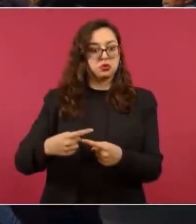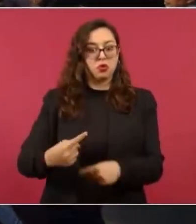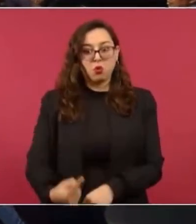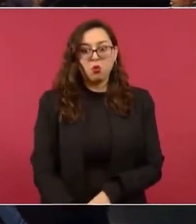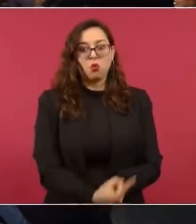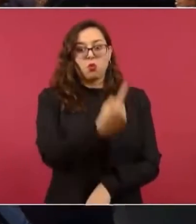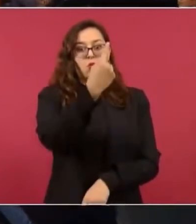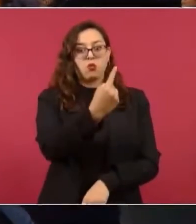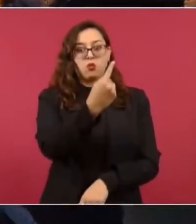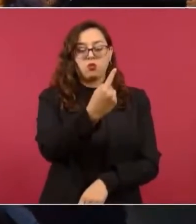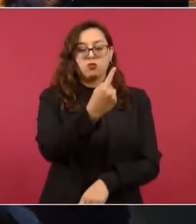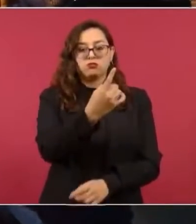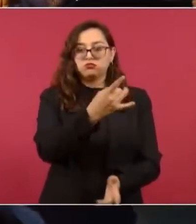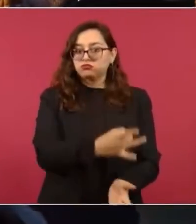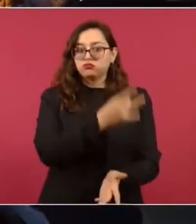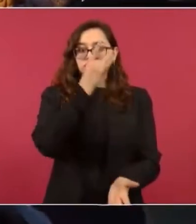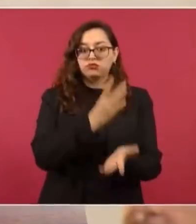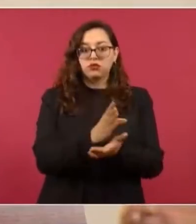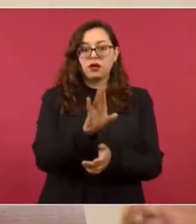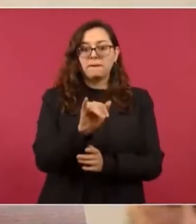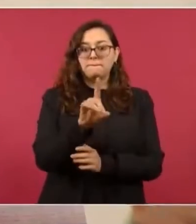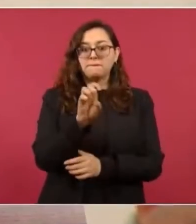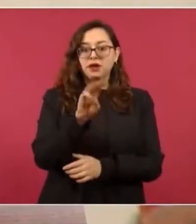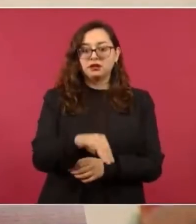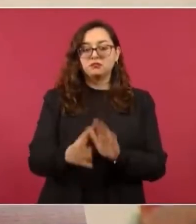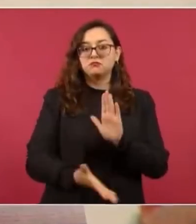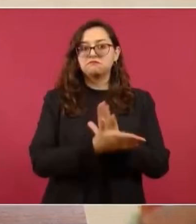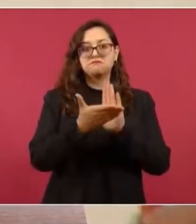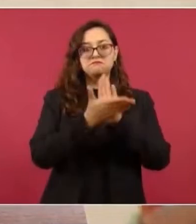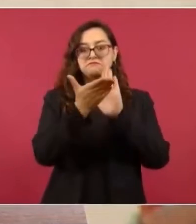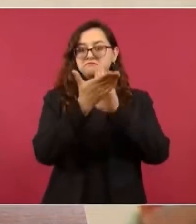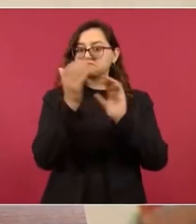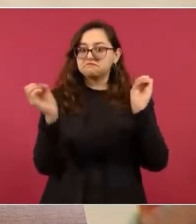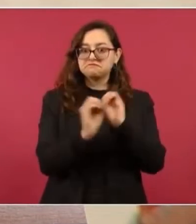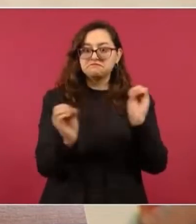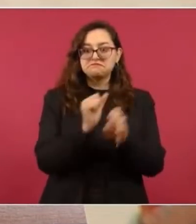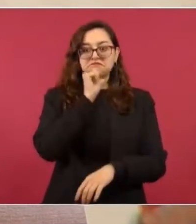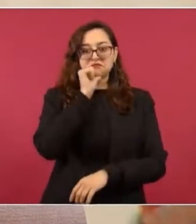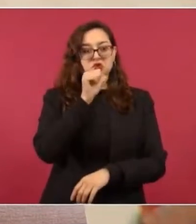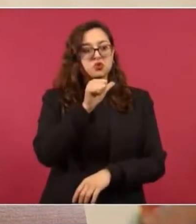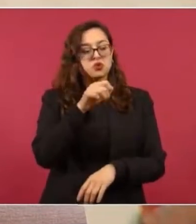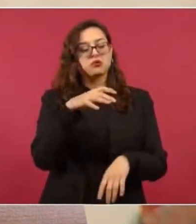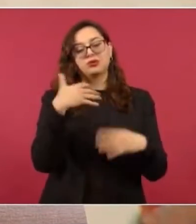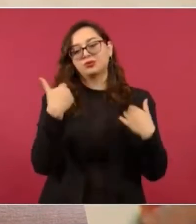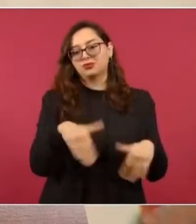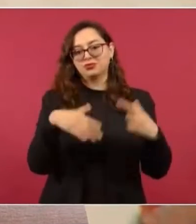muro es el presidente Biden. Y eso se lo reconocemos,